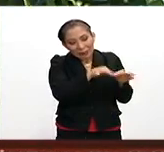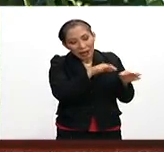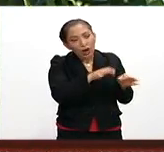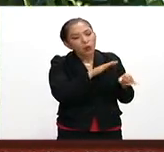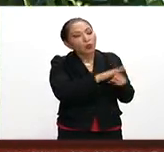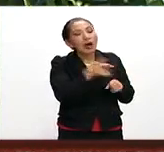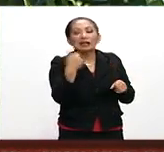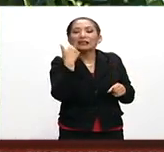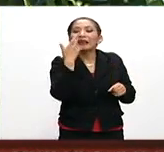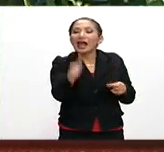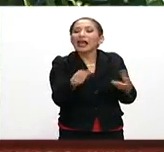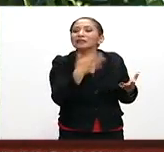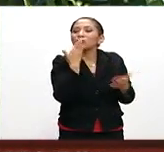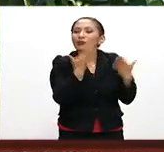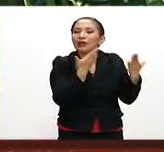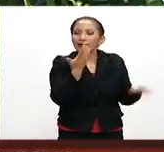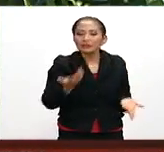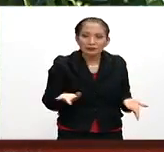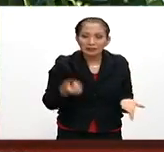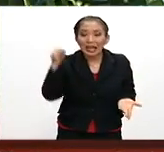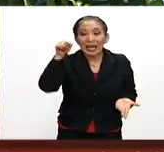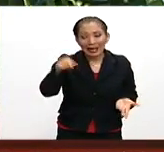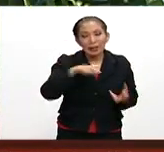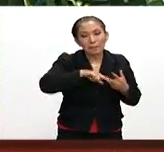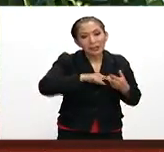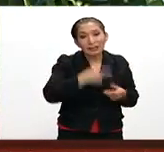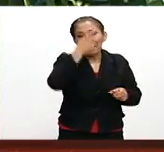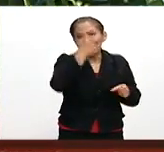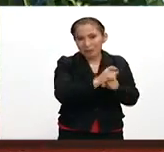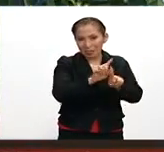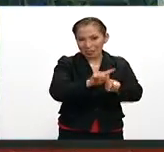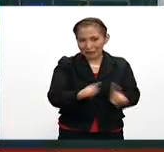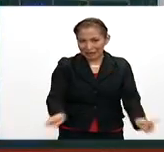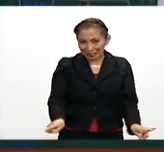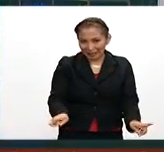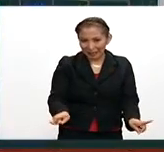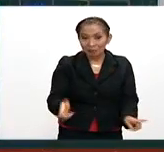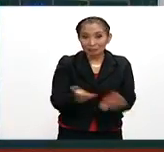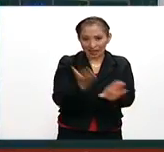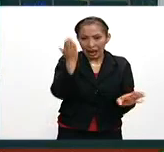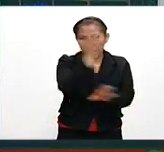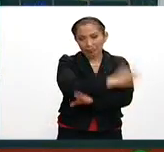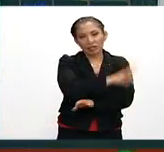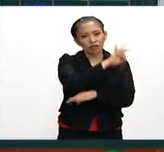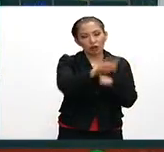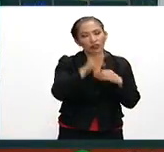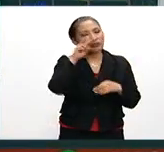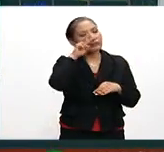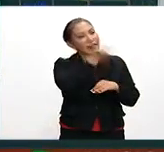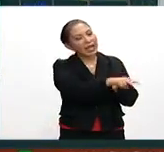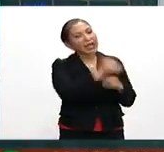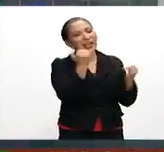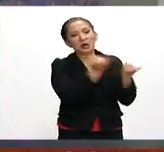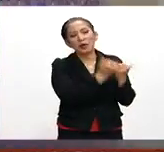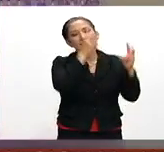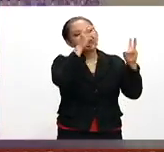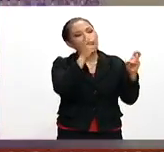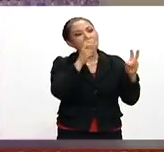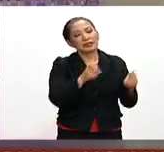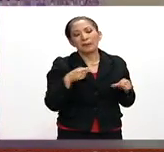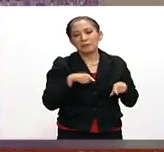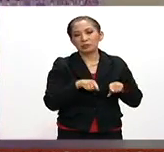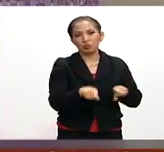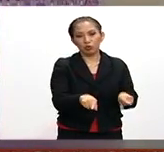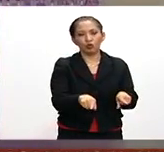con cuál quieren estudiar. Y ahí empieza la primer diferencia. Antes todos veían el mismo tema al